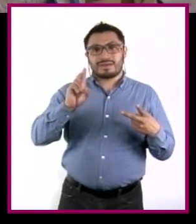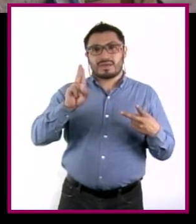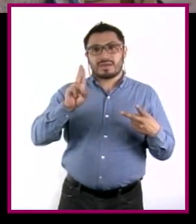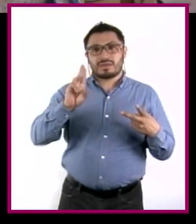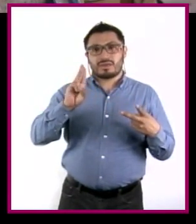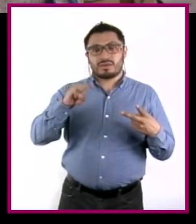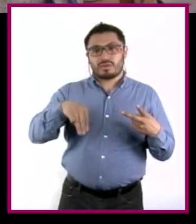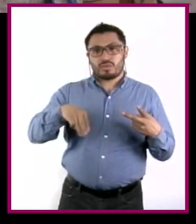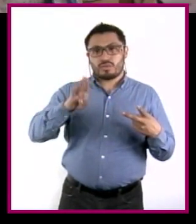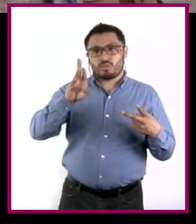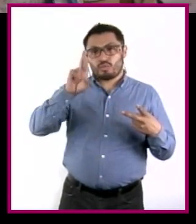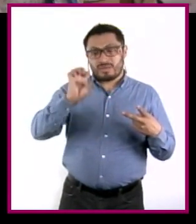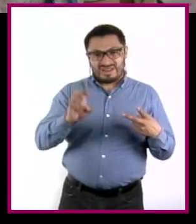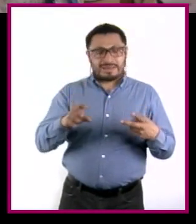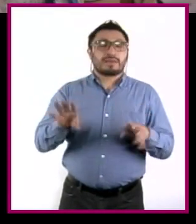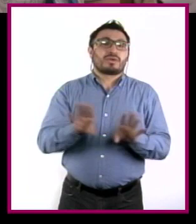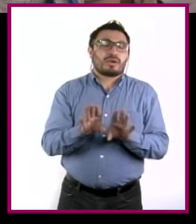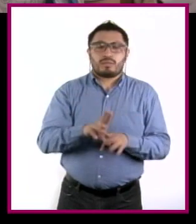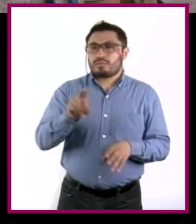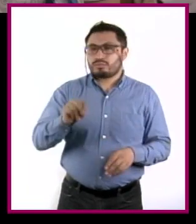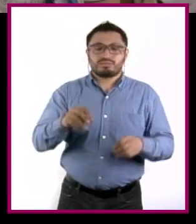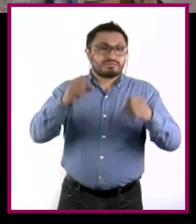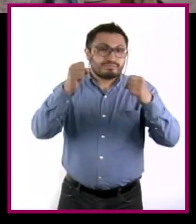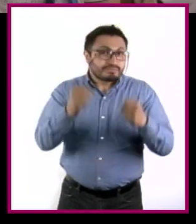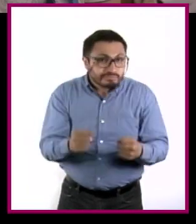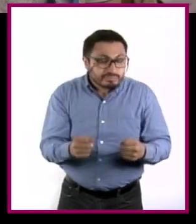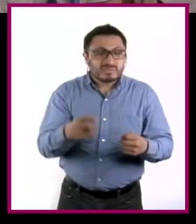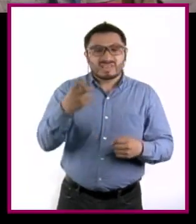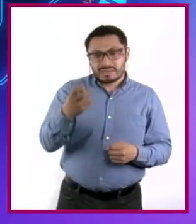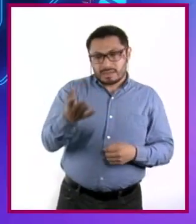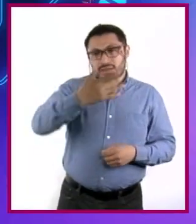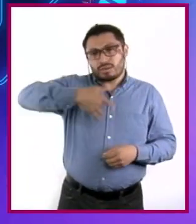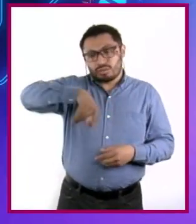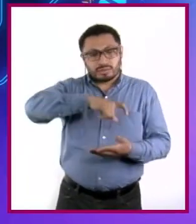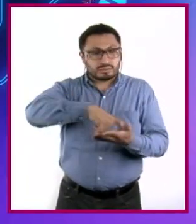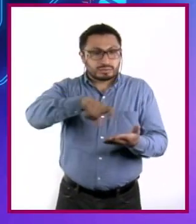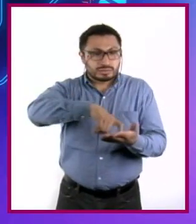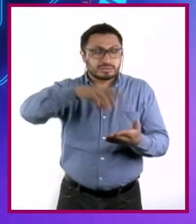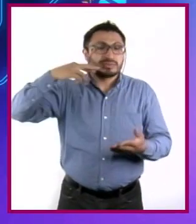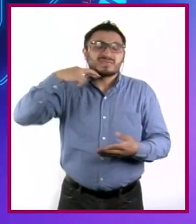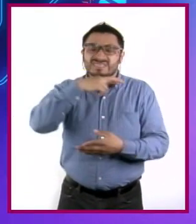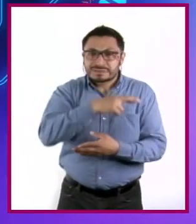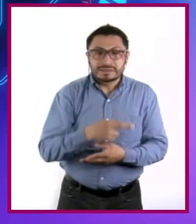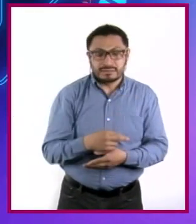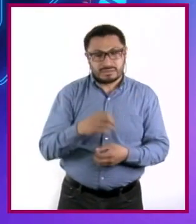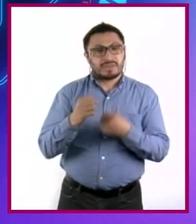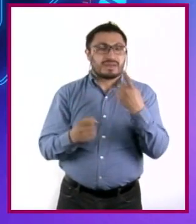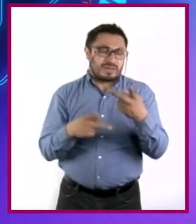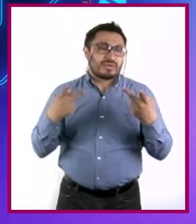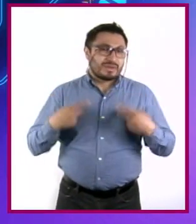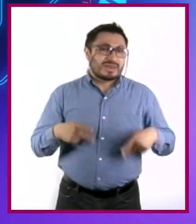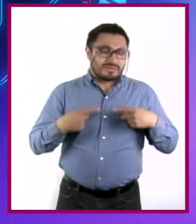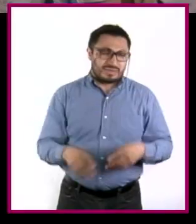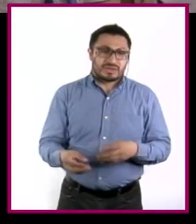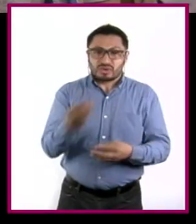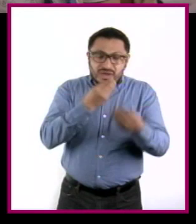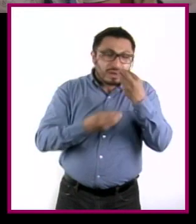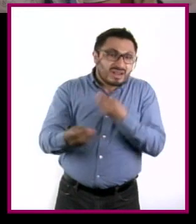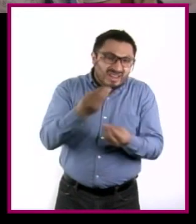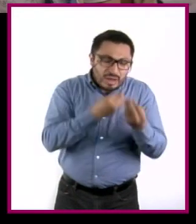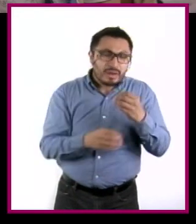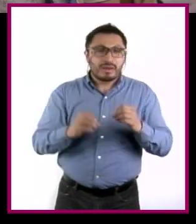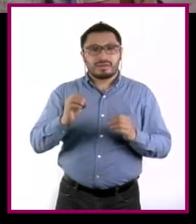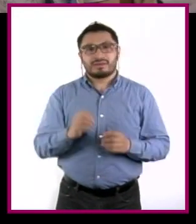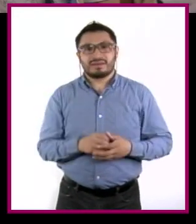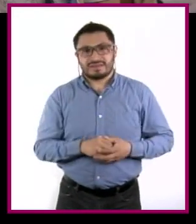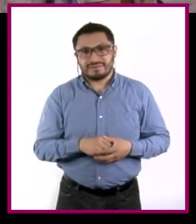compensar esto se busquen formas de satisfacción o placer inmediatos. Así como algunas personas recurren a la comida o a